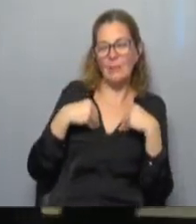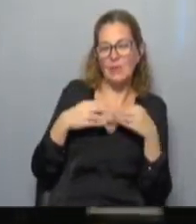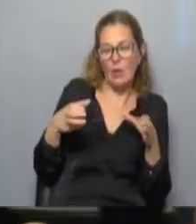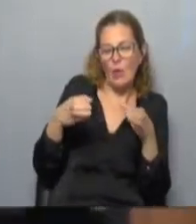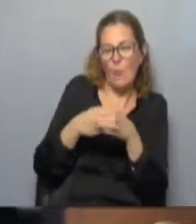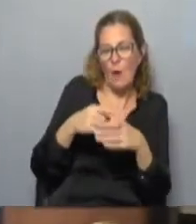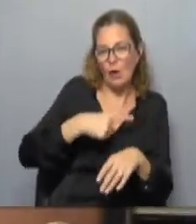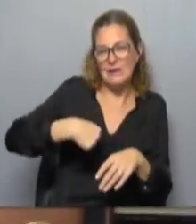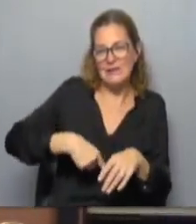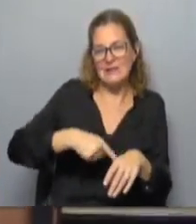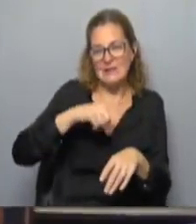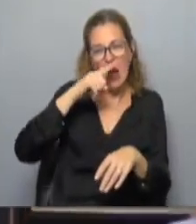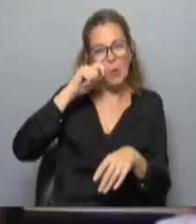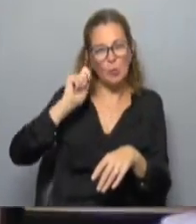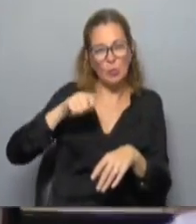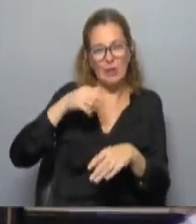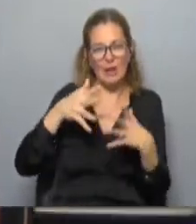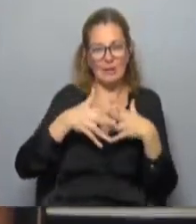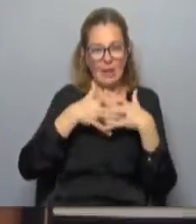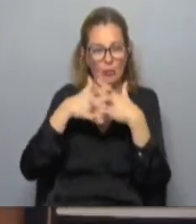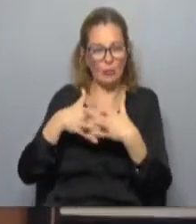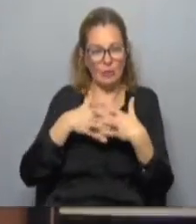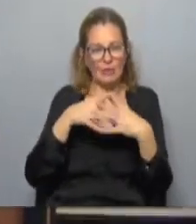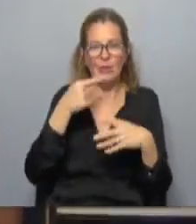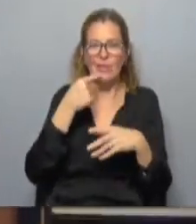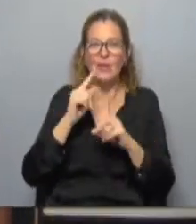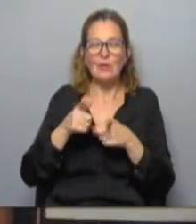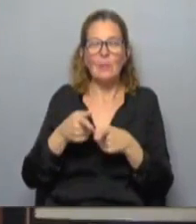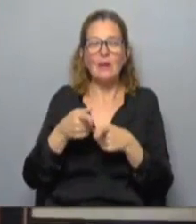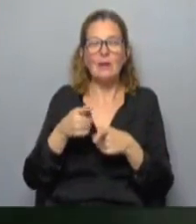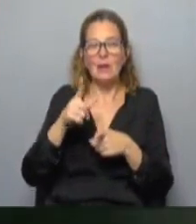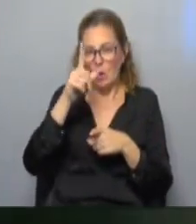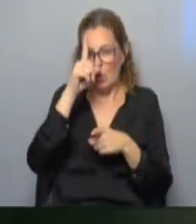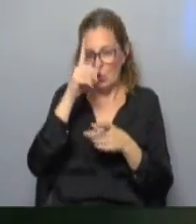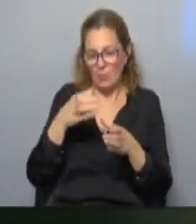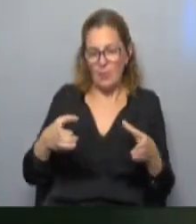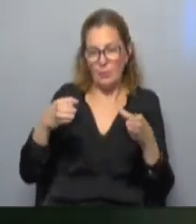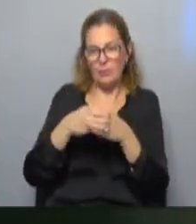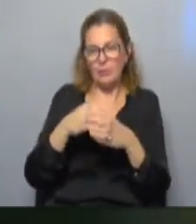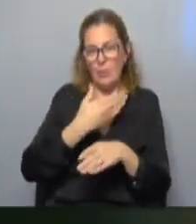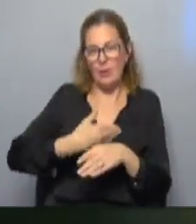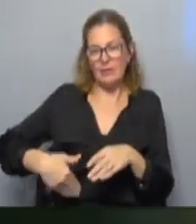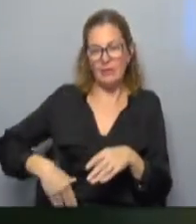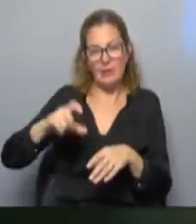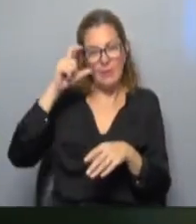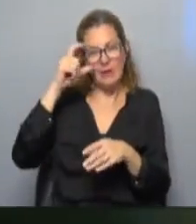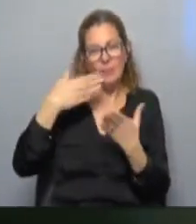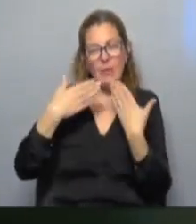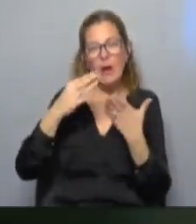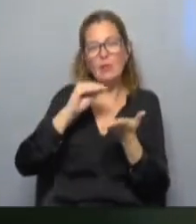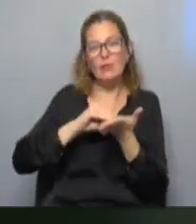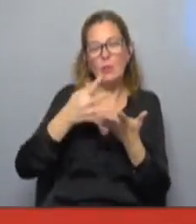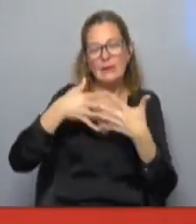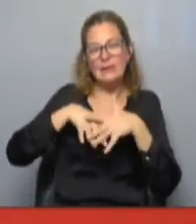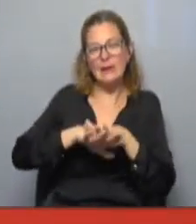ni de China ni de Rusia ni de Estados Unidos López Obrador anunció que en julio piensa reunirse con el presidente Joe Biden para hablar sobre la